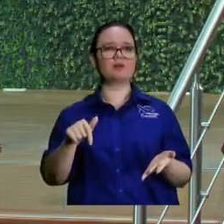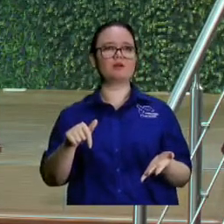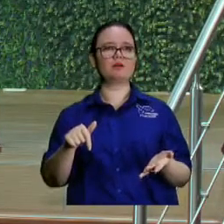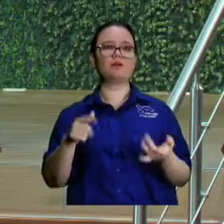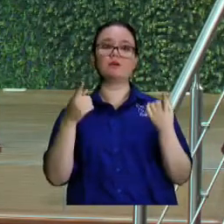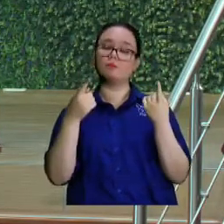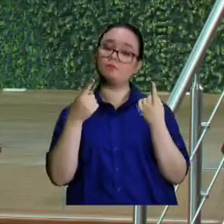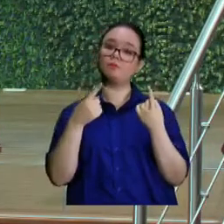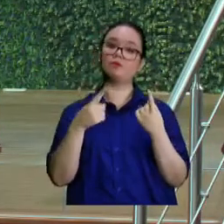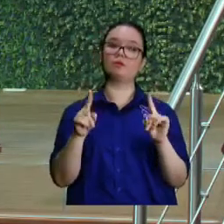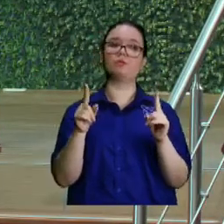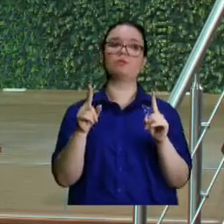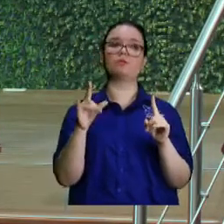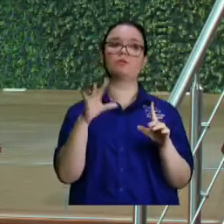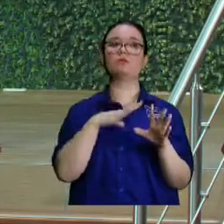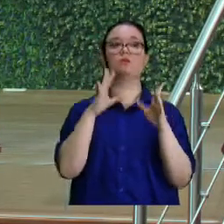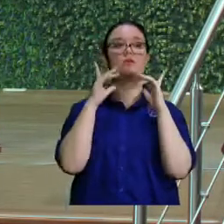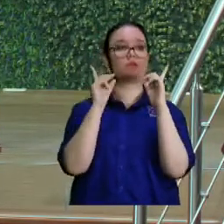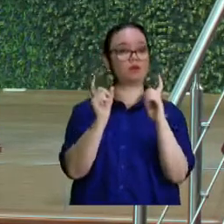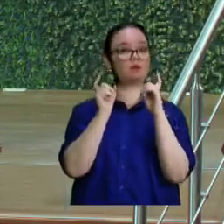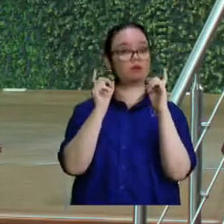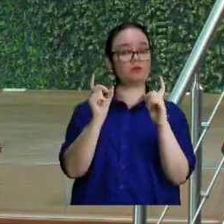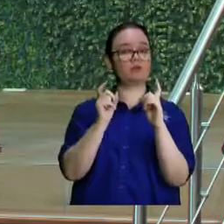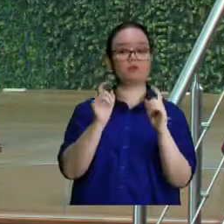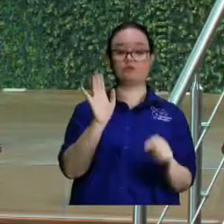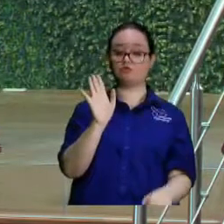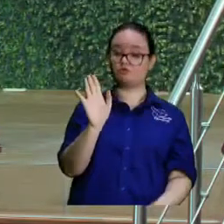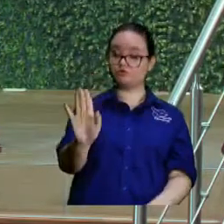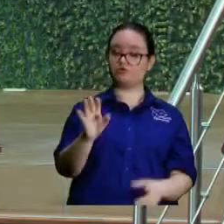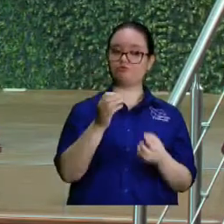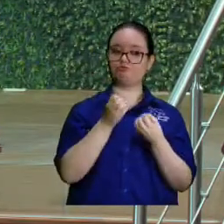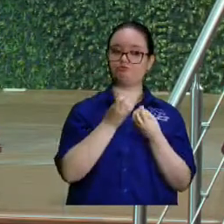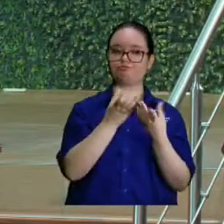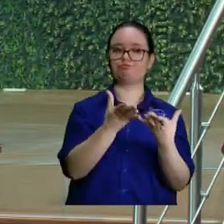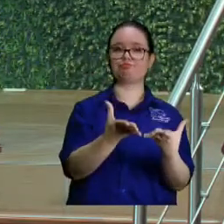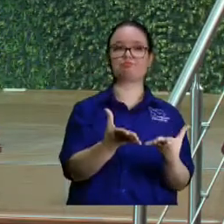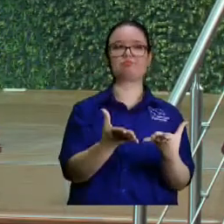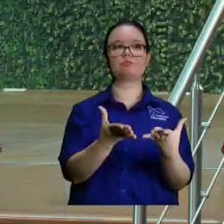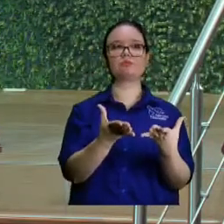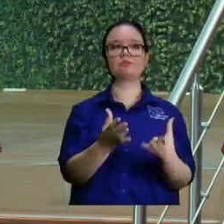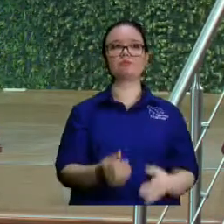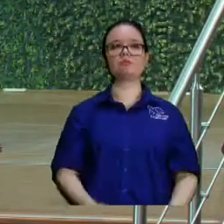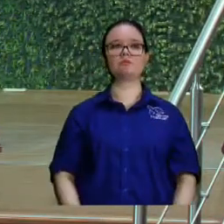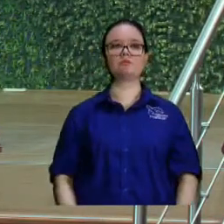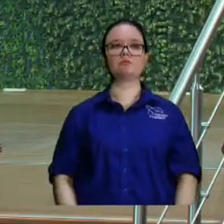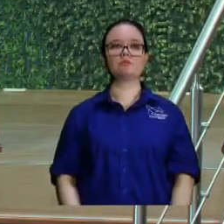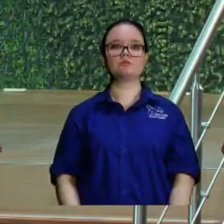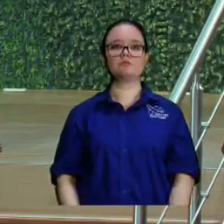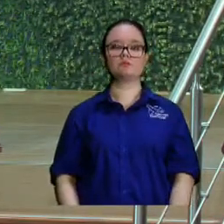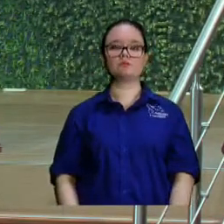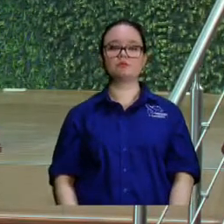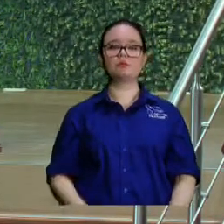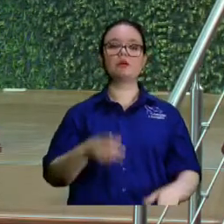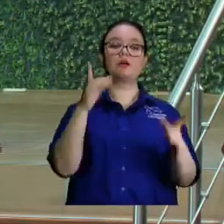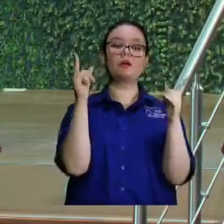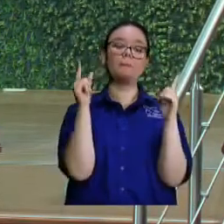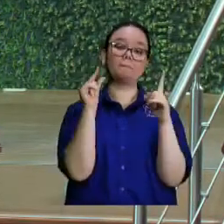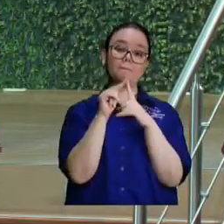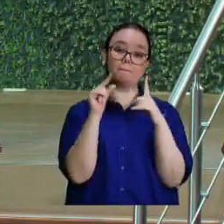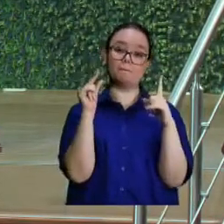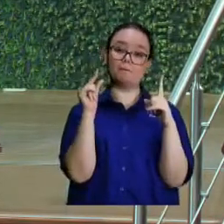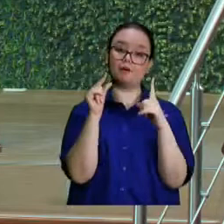la palabra que está oyendo lo puede condenar porque así dijo el Señor yo no vine a condenar a nadie la palabra que